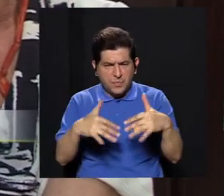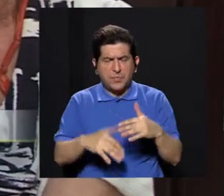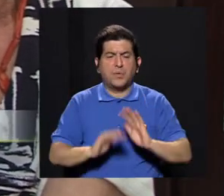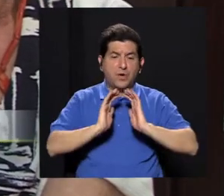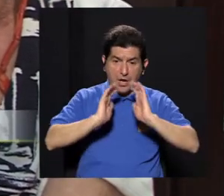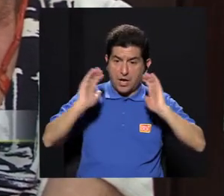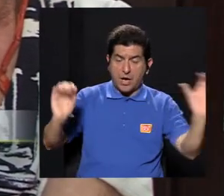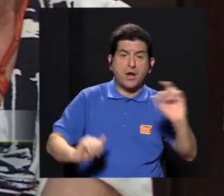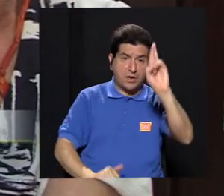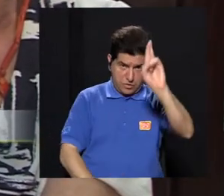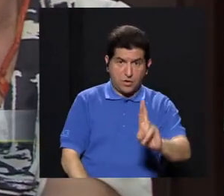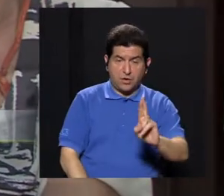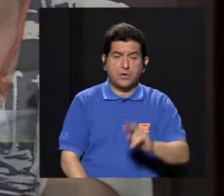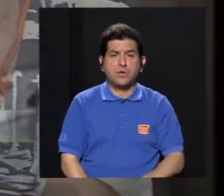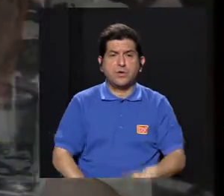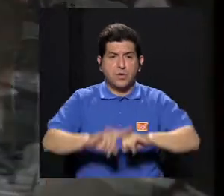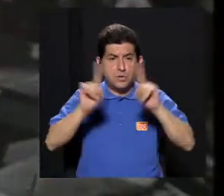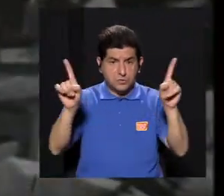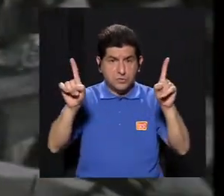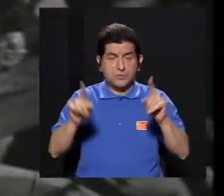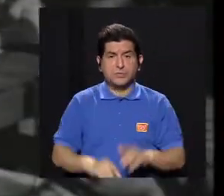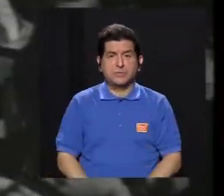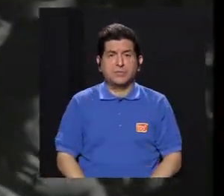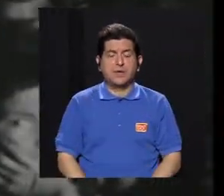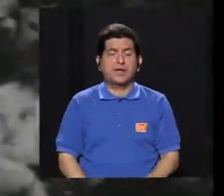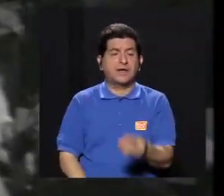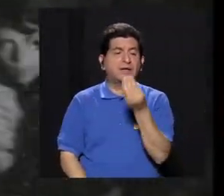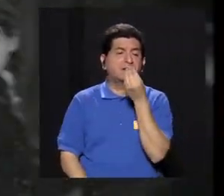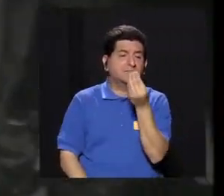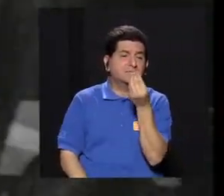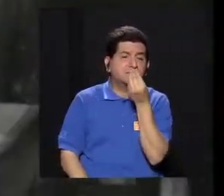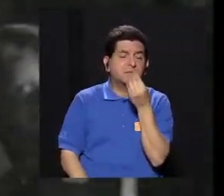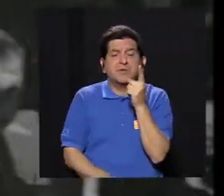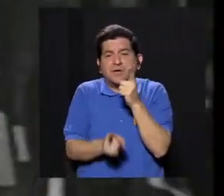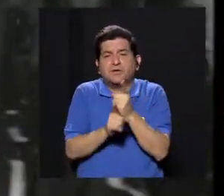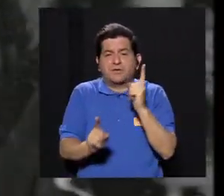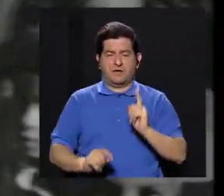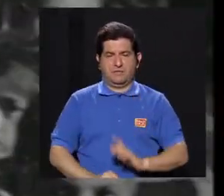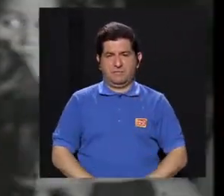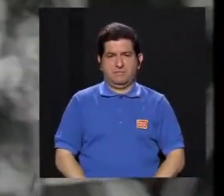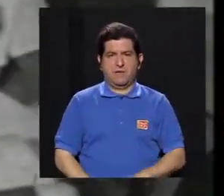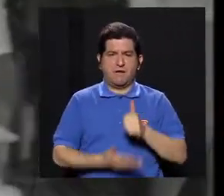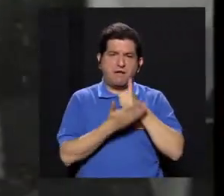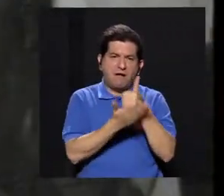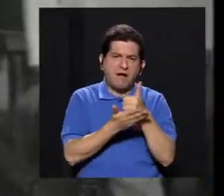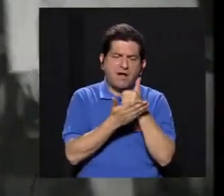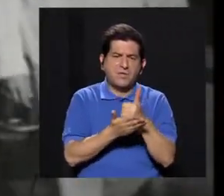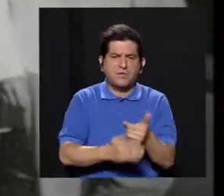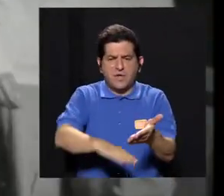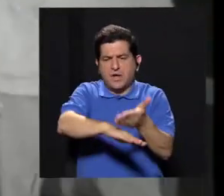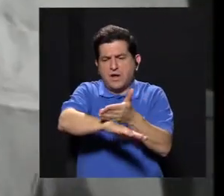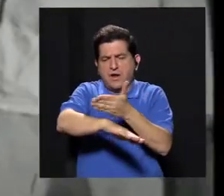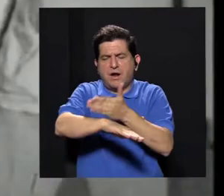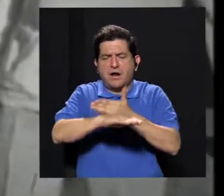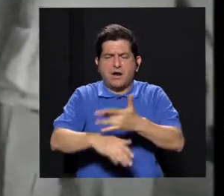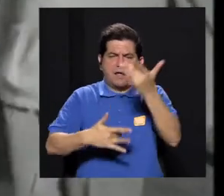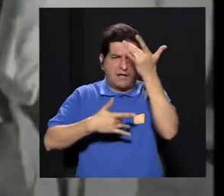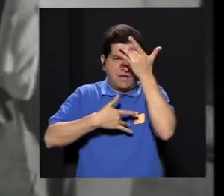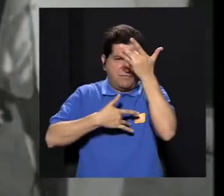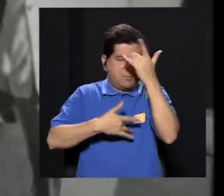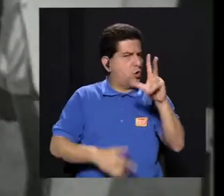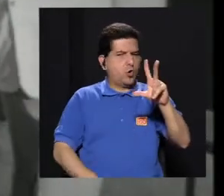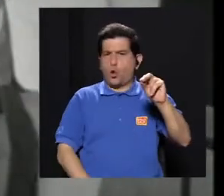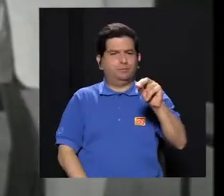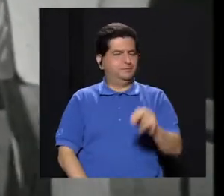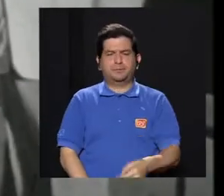a los niños de Costa Rica, pero en la parte de dieta, digamos, para ayudar a la recuperación de